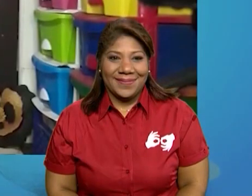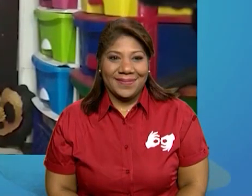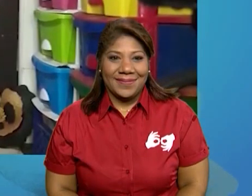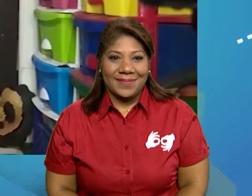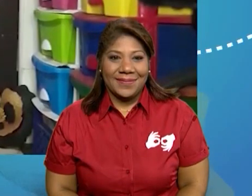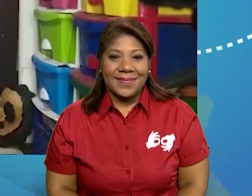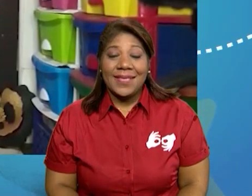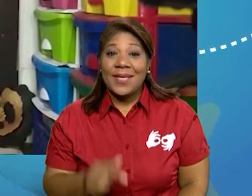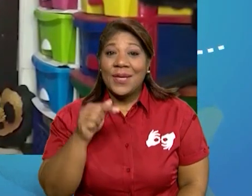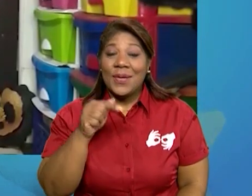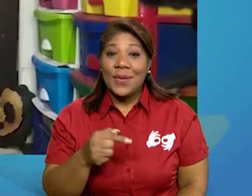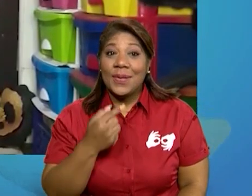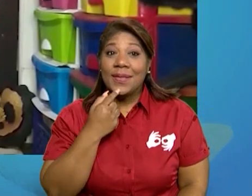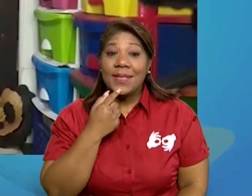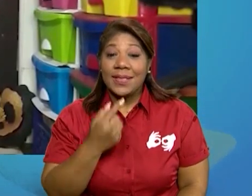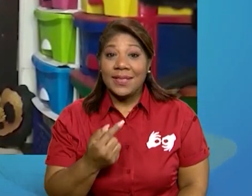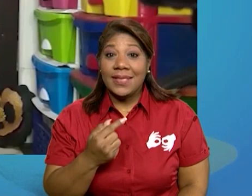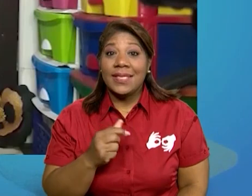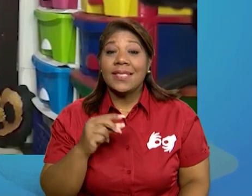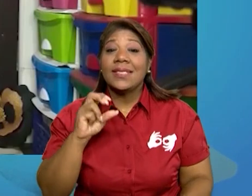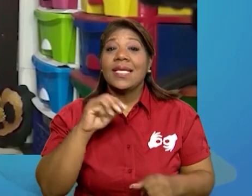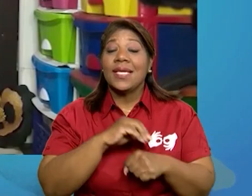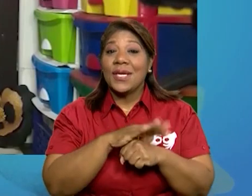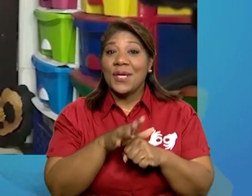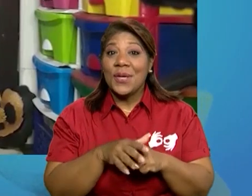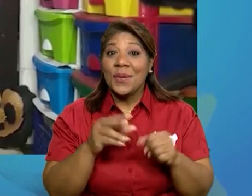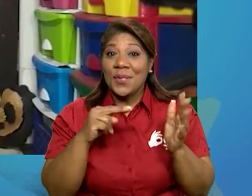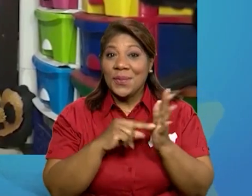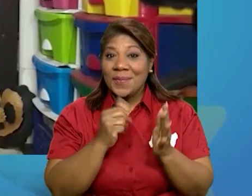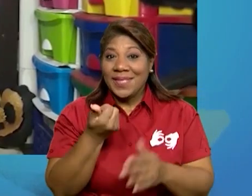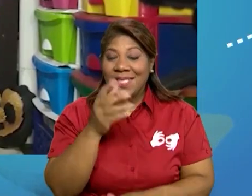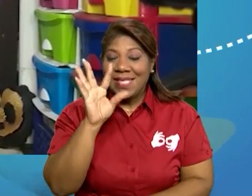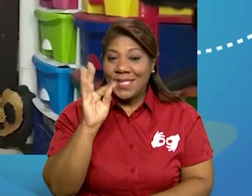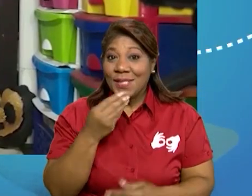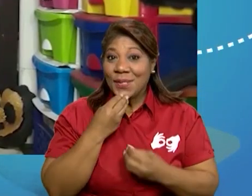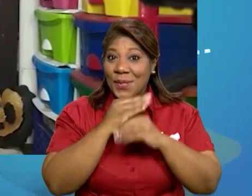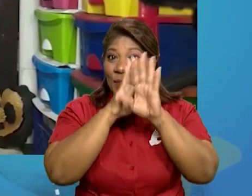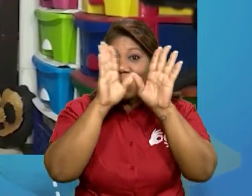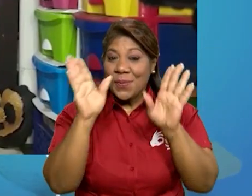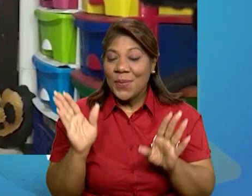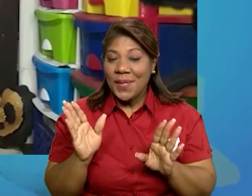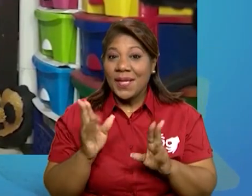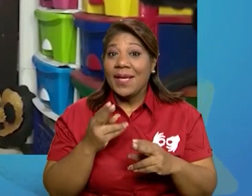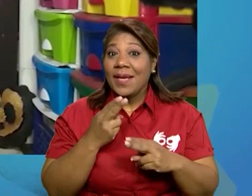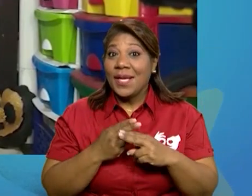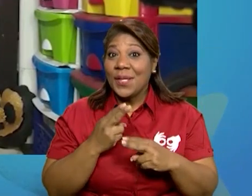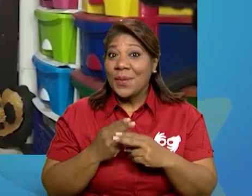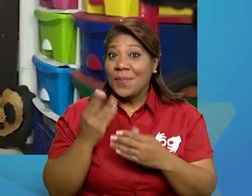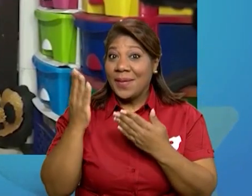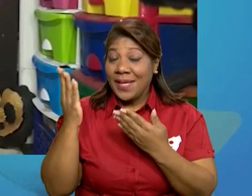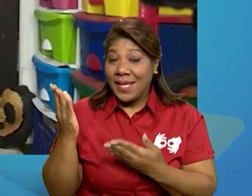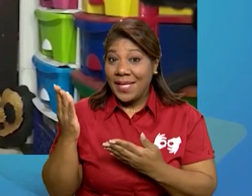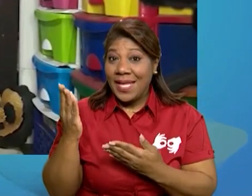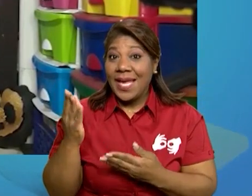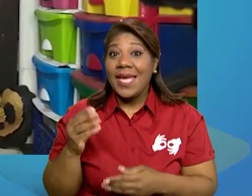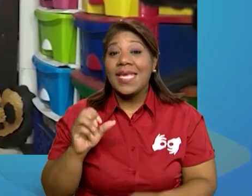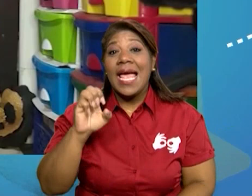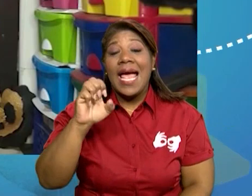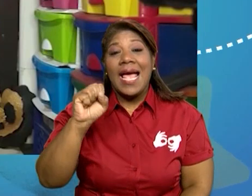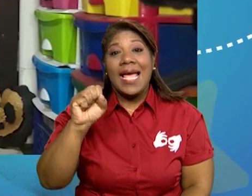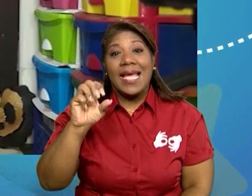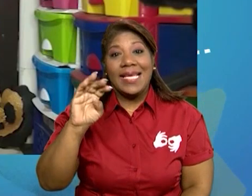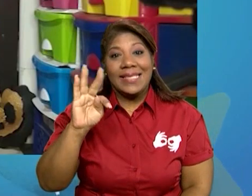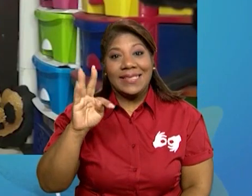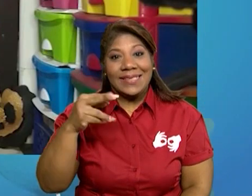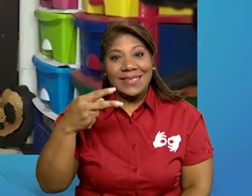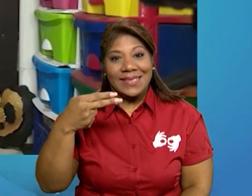Noviembre con COVID-19. Muy buenos días. Mi nombre es Esther Arkin. Mi maestra